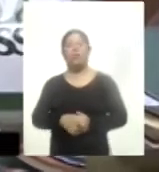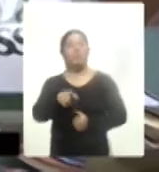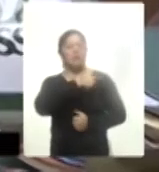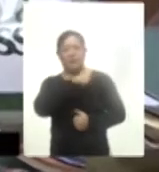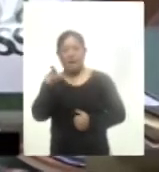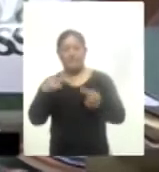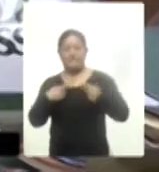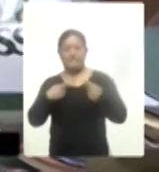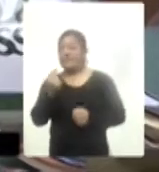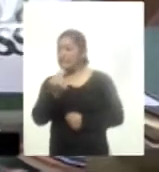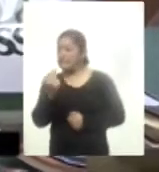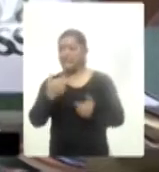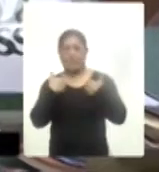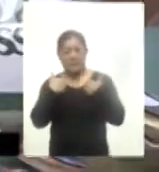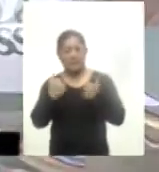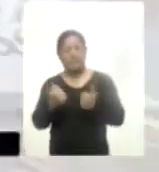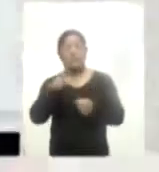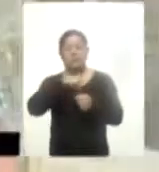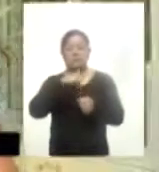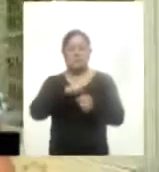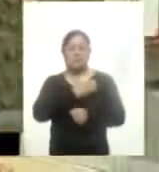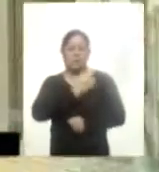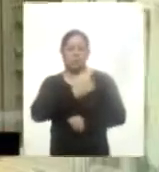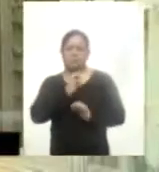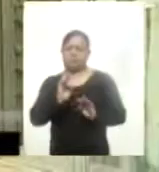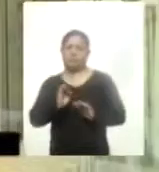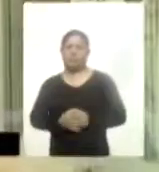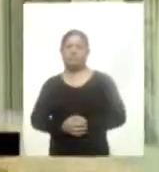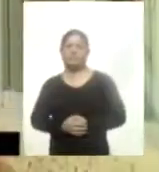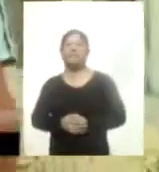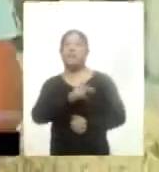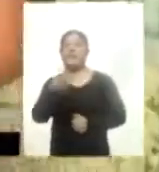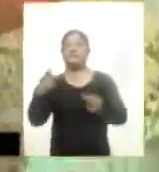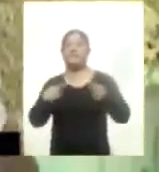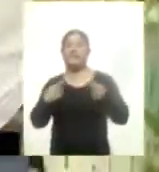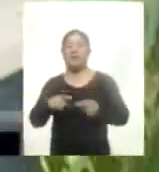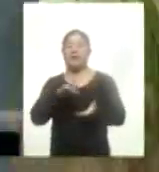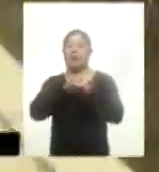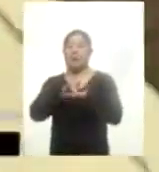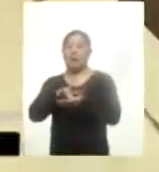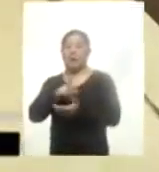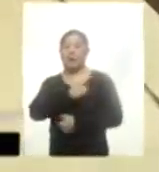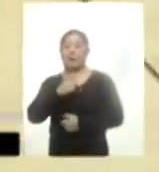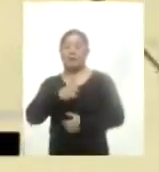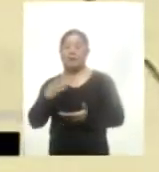entienda que la donación altruista es buena para todos. Las personas que deseen apoyar deberán presentarse con identificación oficial,